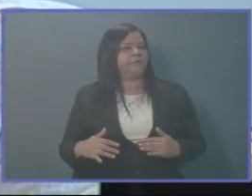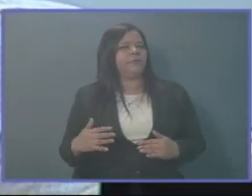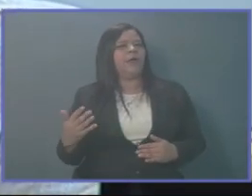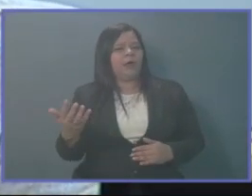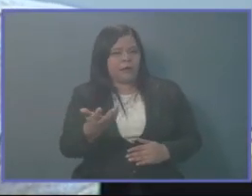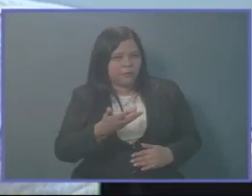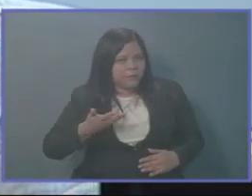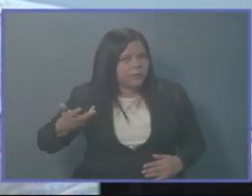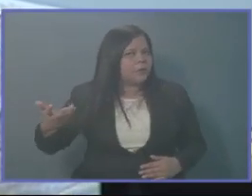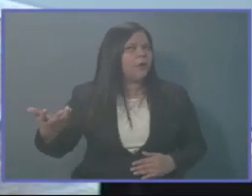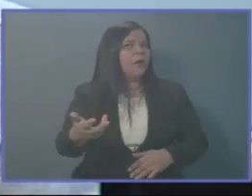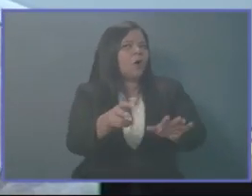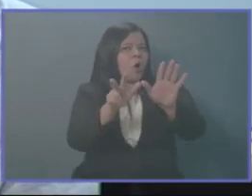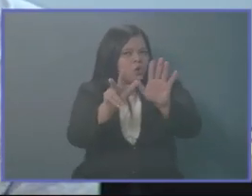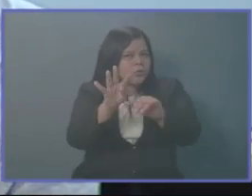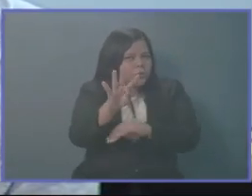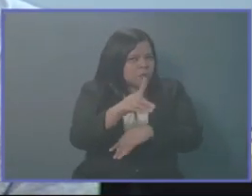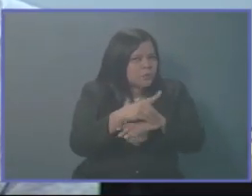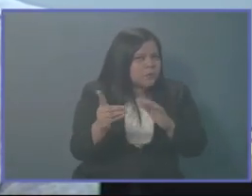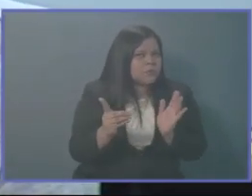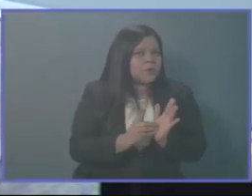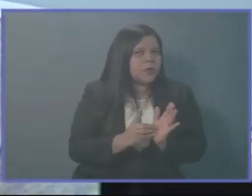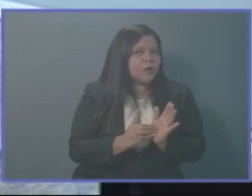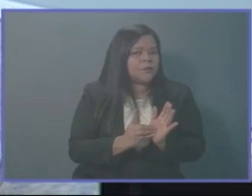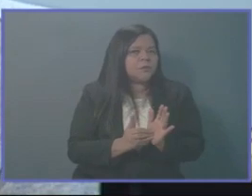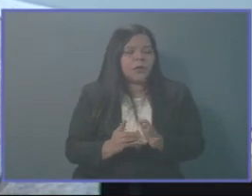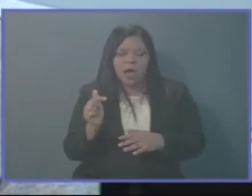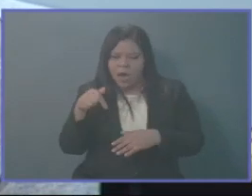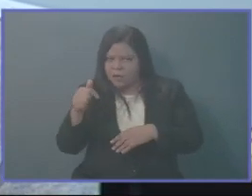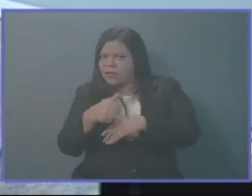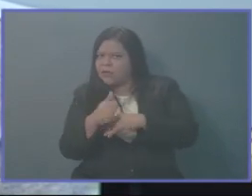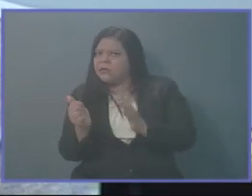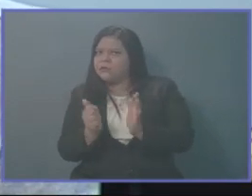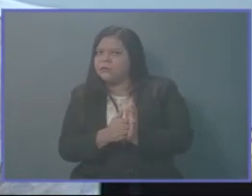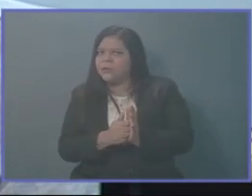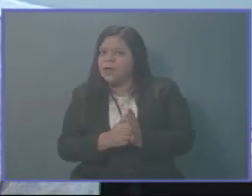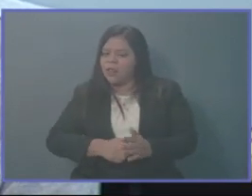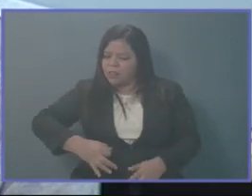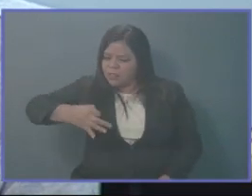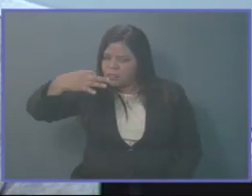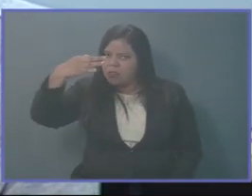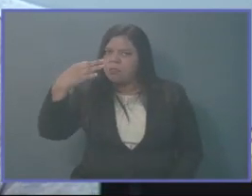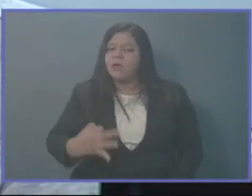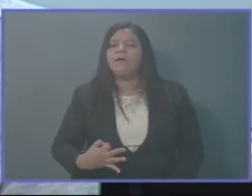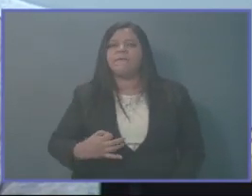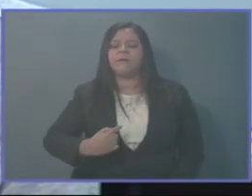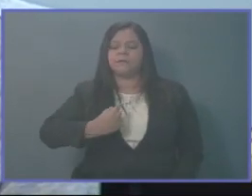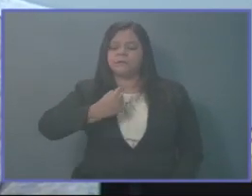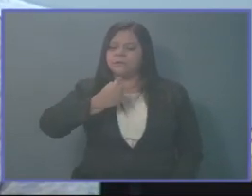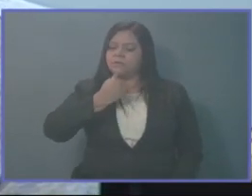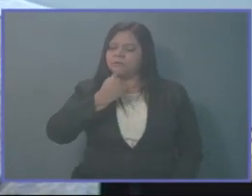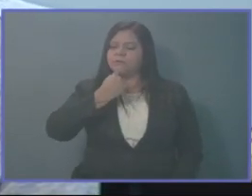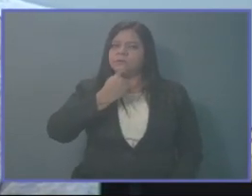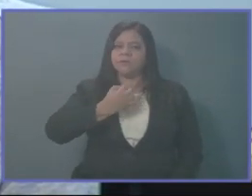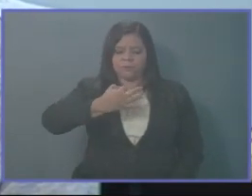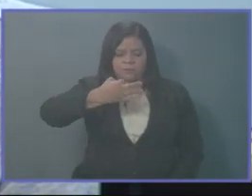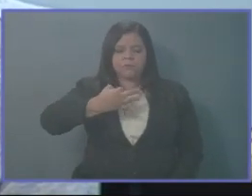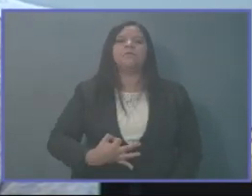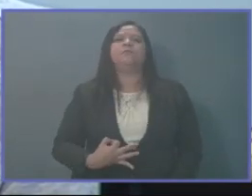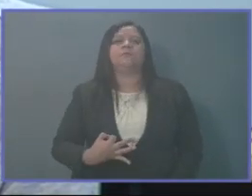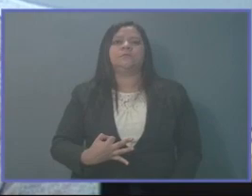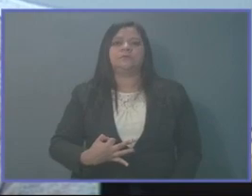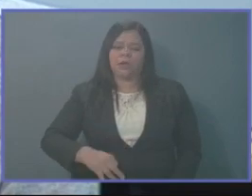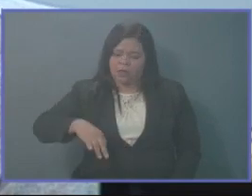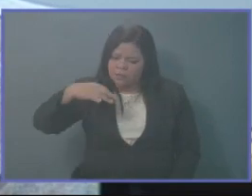diputados y los partidos que integran este pleno legislativo pongámonos serios, firmes y congruentes.